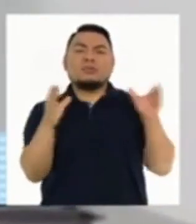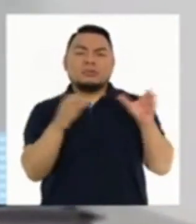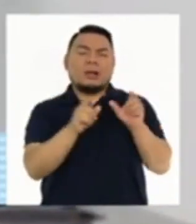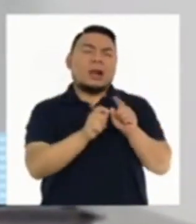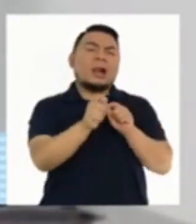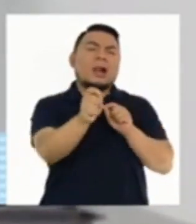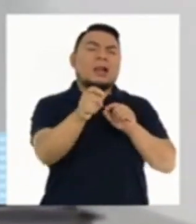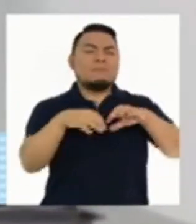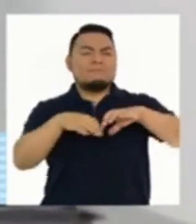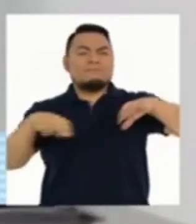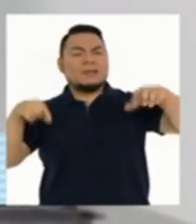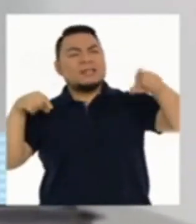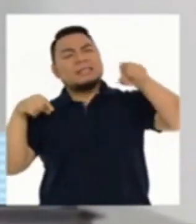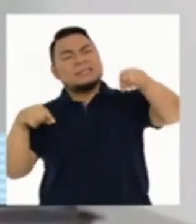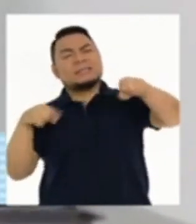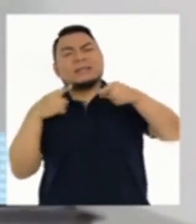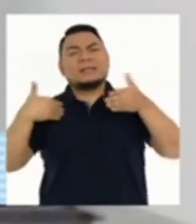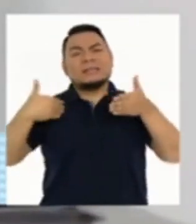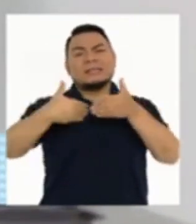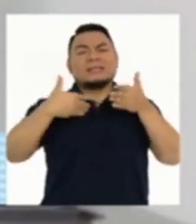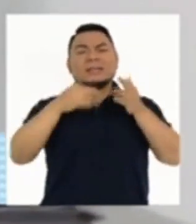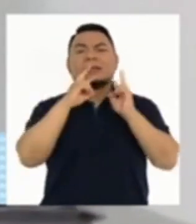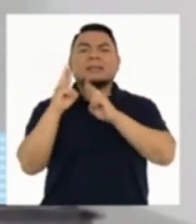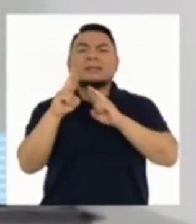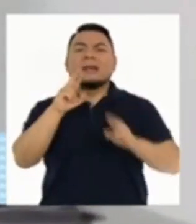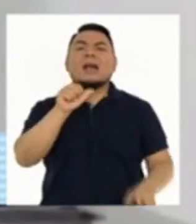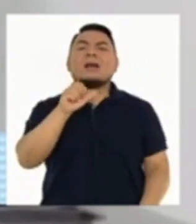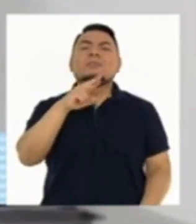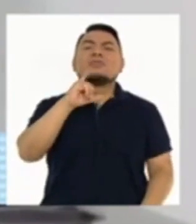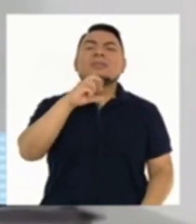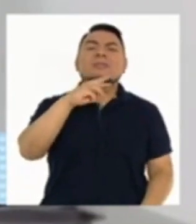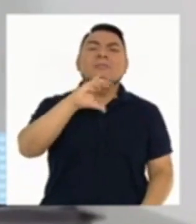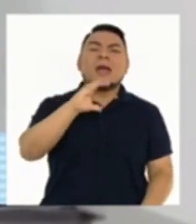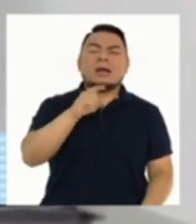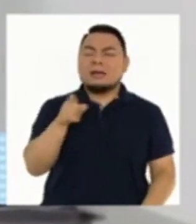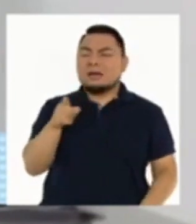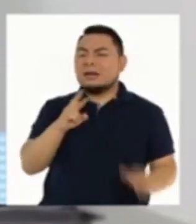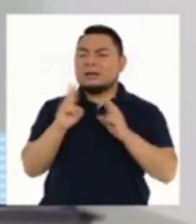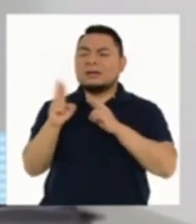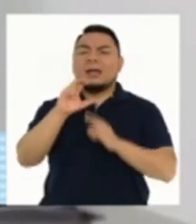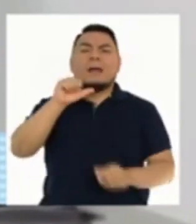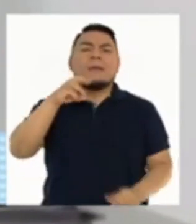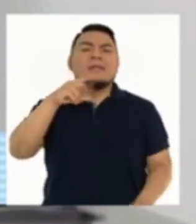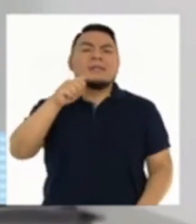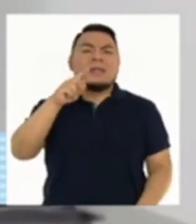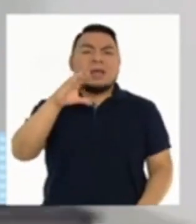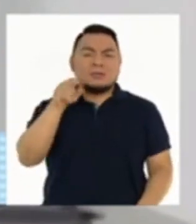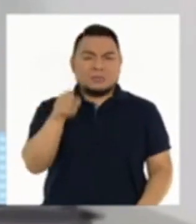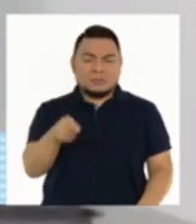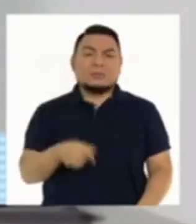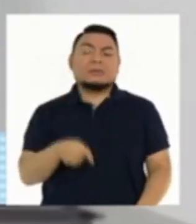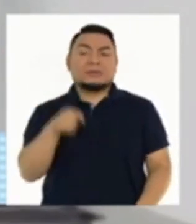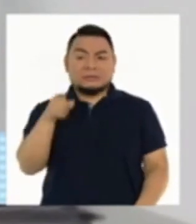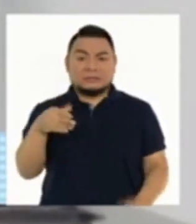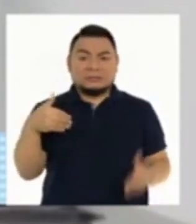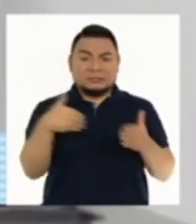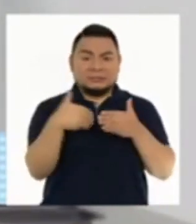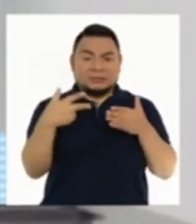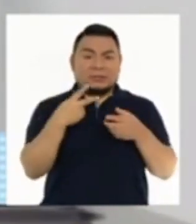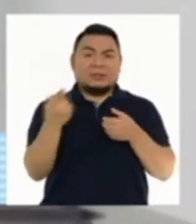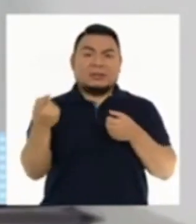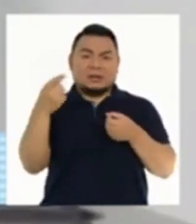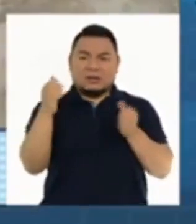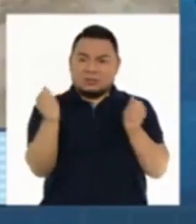entre Río Apurímac y también Río Mantaro. Es un distrito vecino de nuestra región